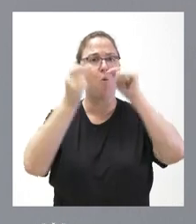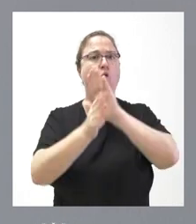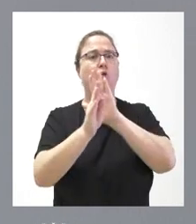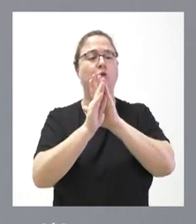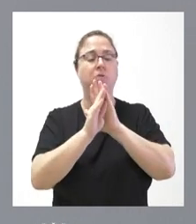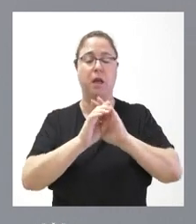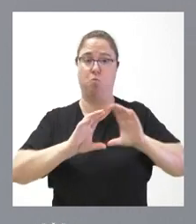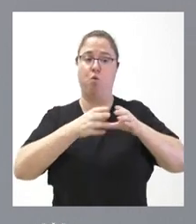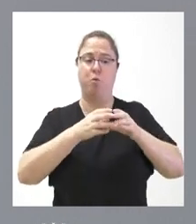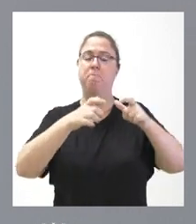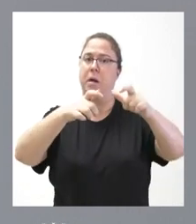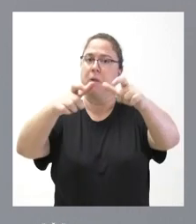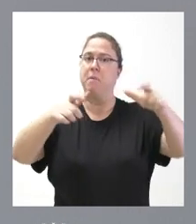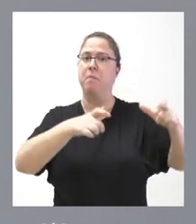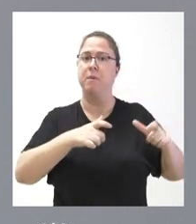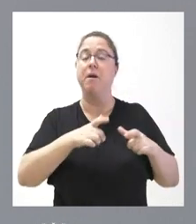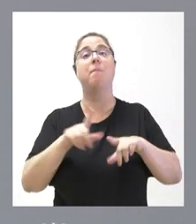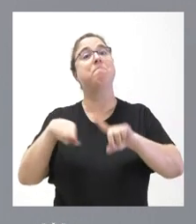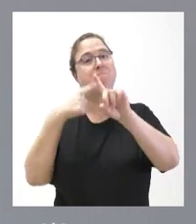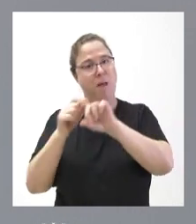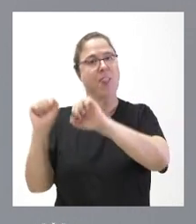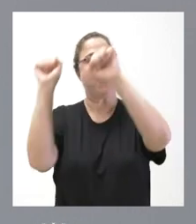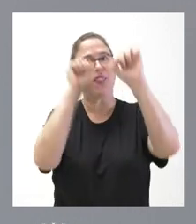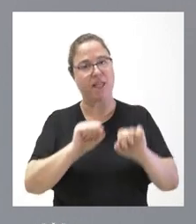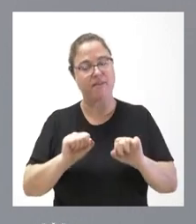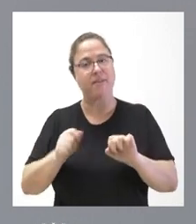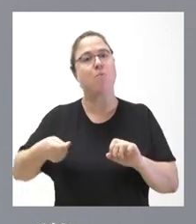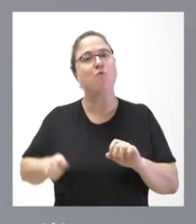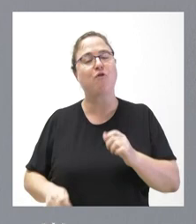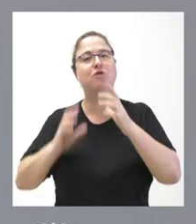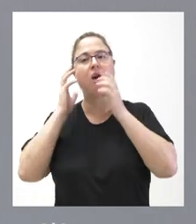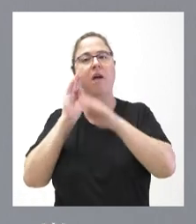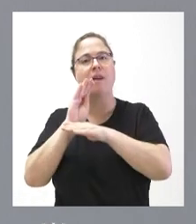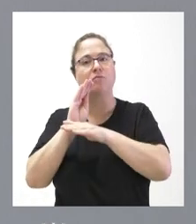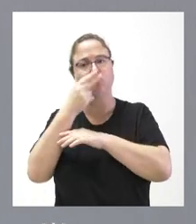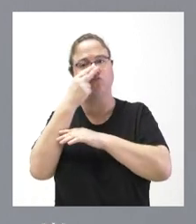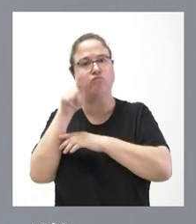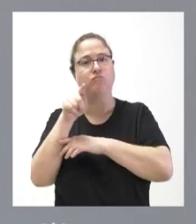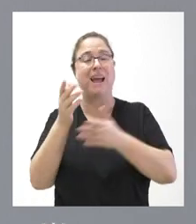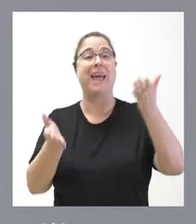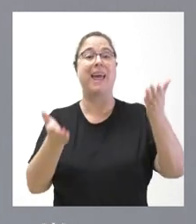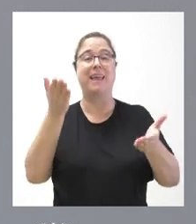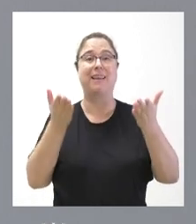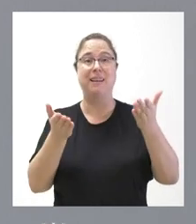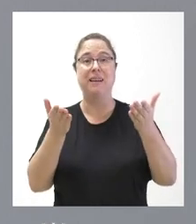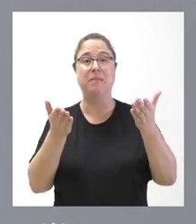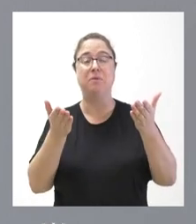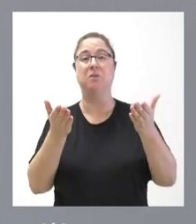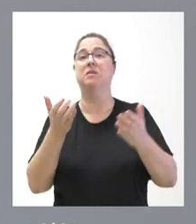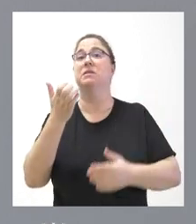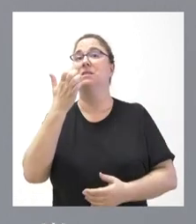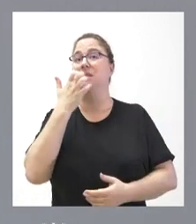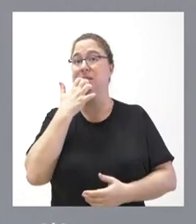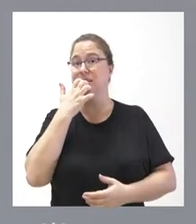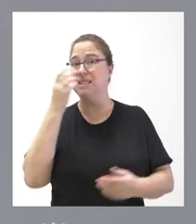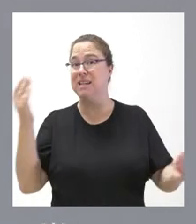de manadas, pero, a la vez, en la defensa de los intereses de la ganadería extensiva. Y ese punto de equilibrio nos parece que, sin mejorar las